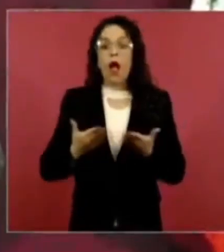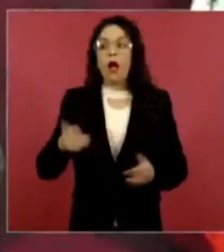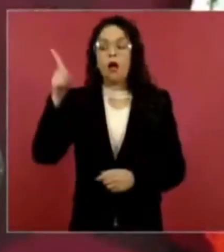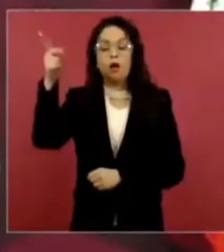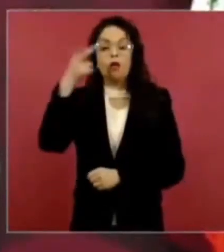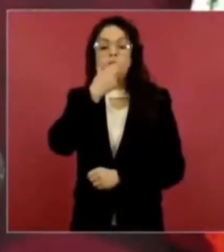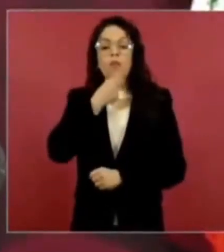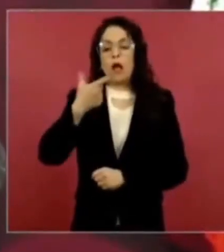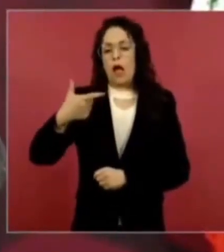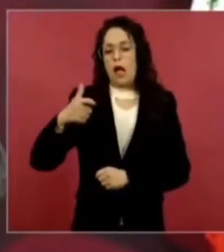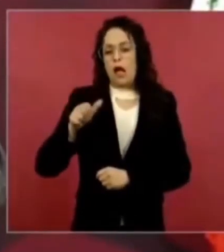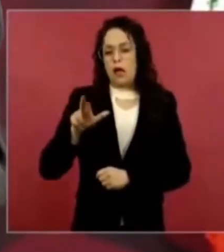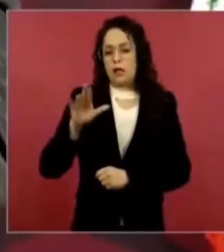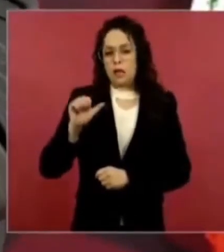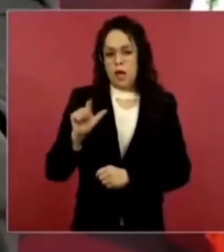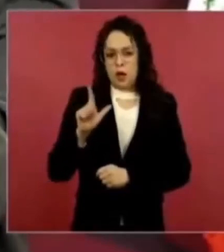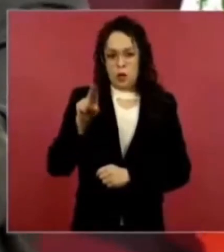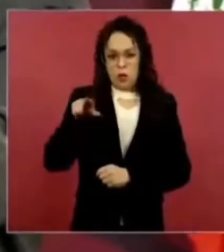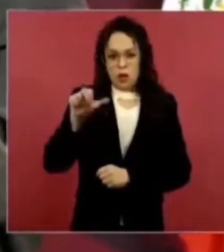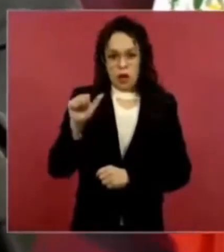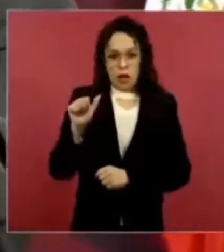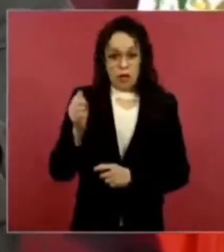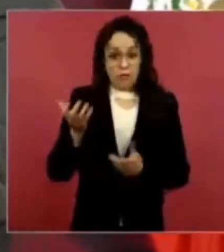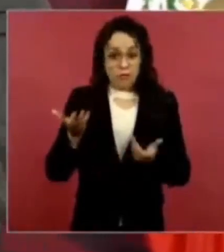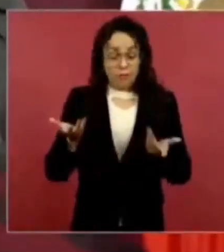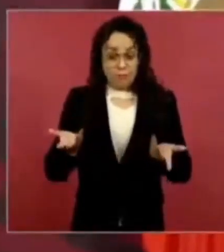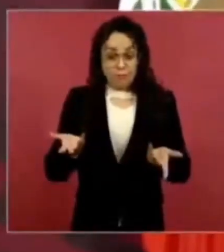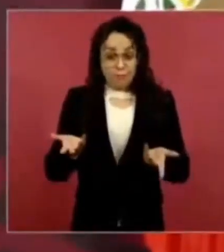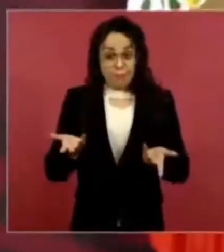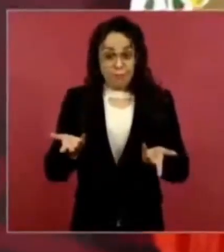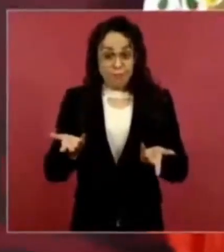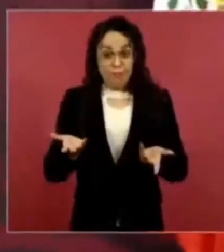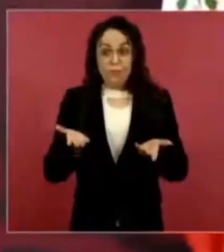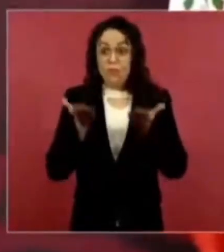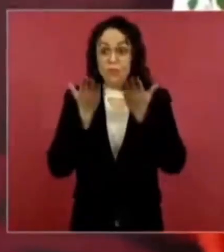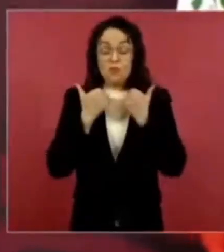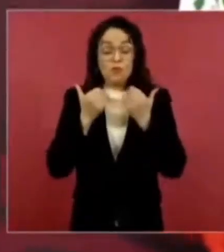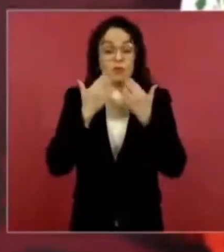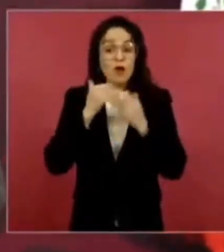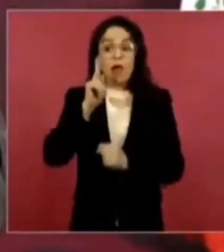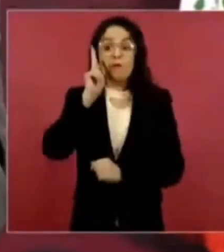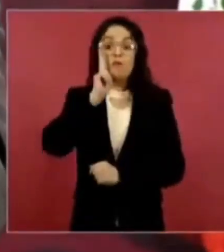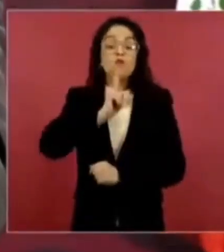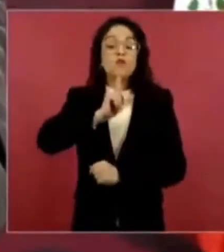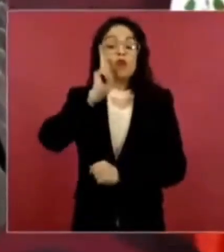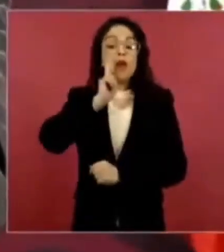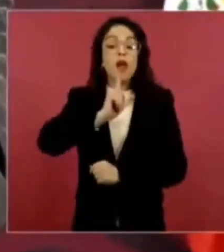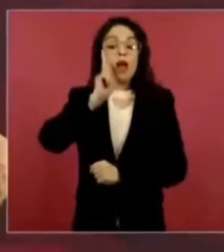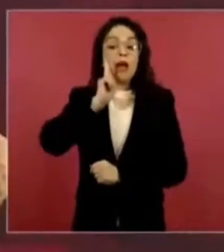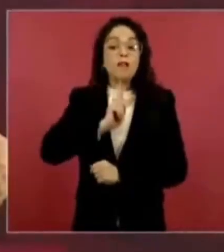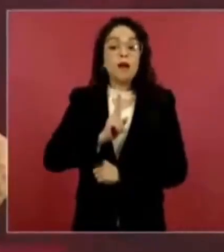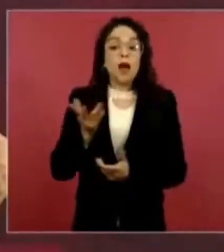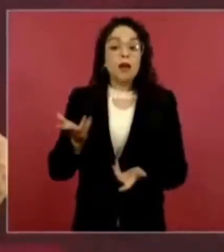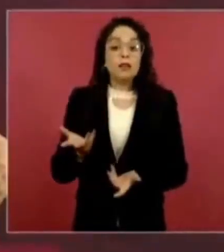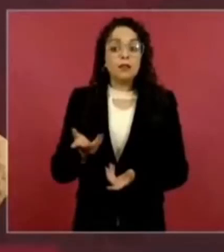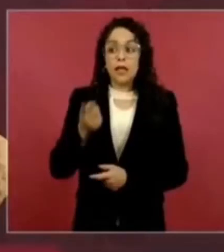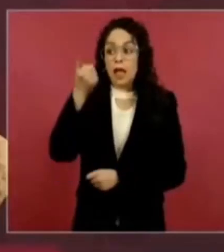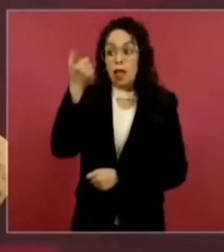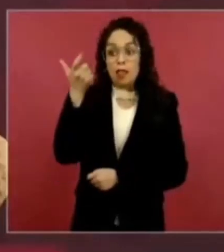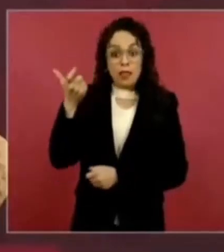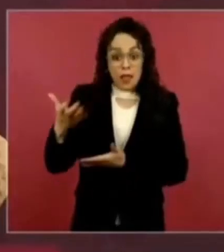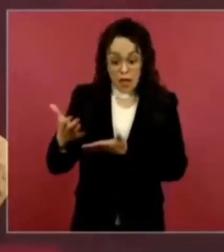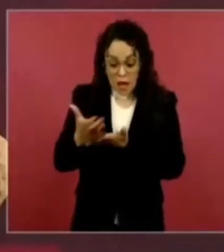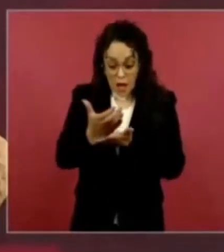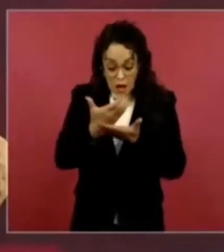Que no se puede demostrar que la riqueza de García Luna la haya